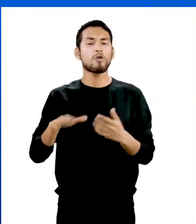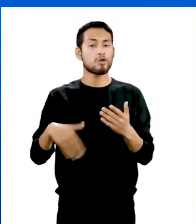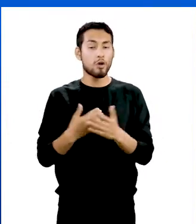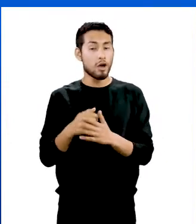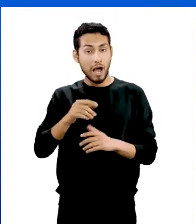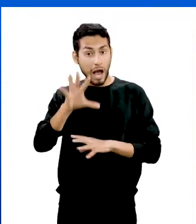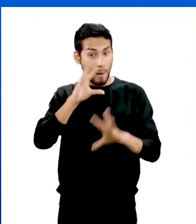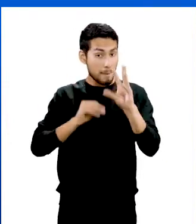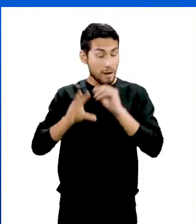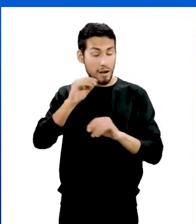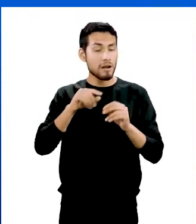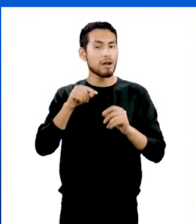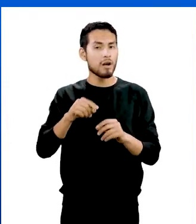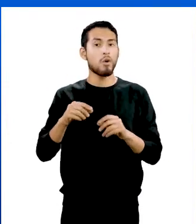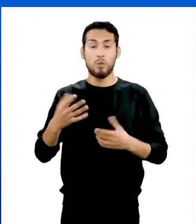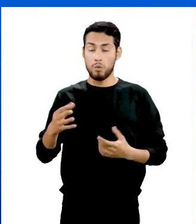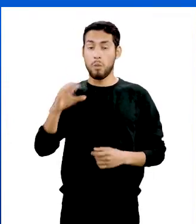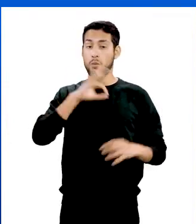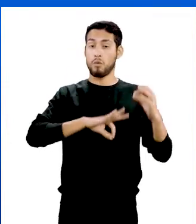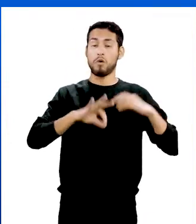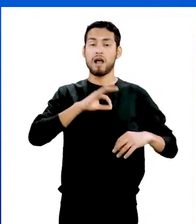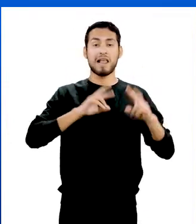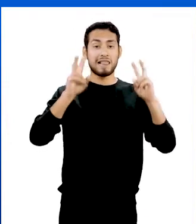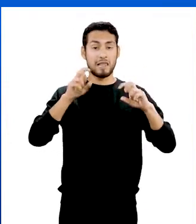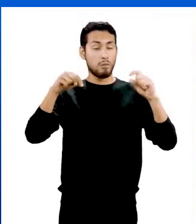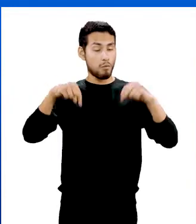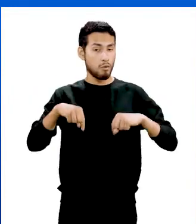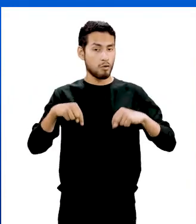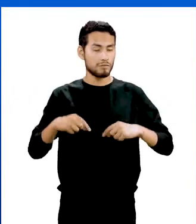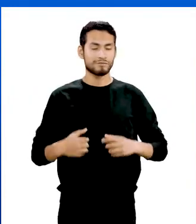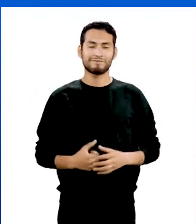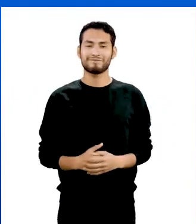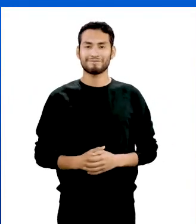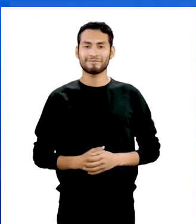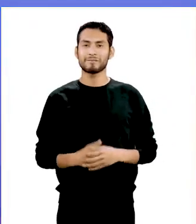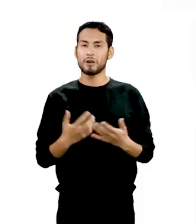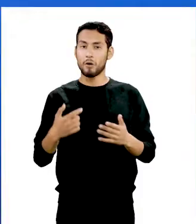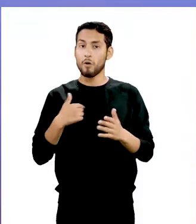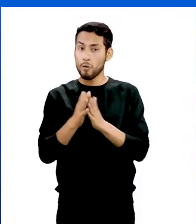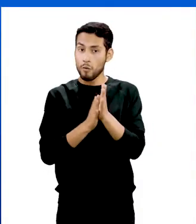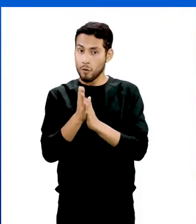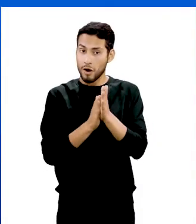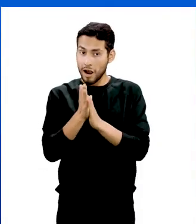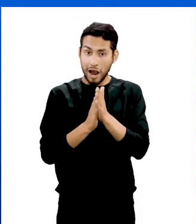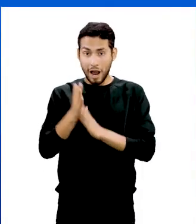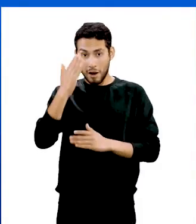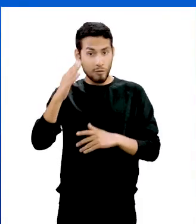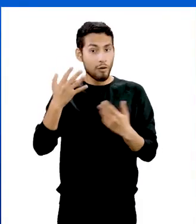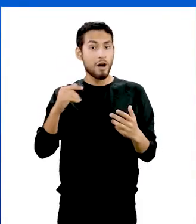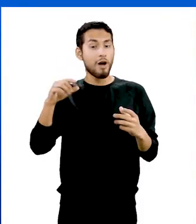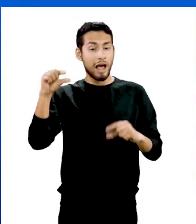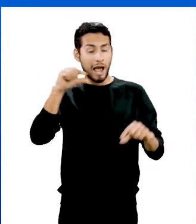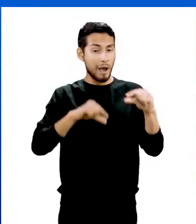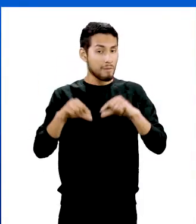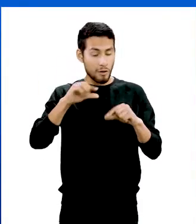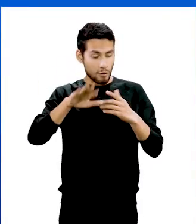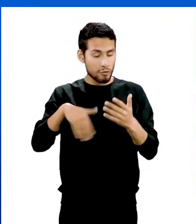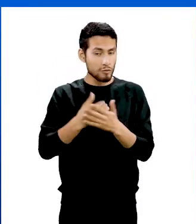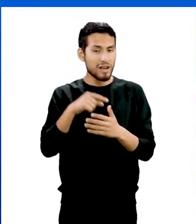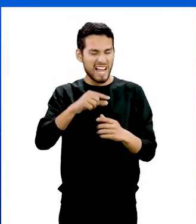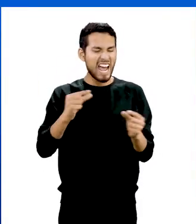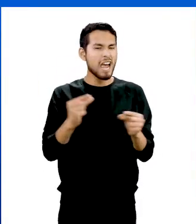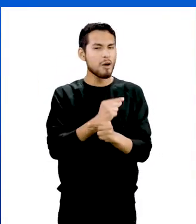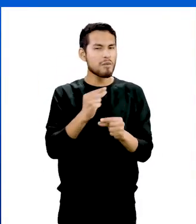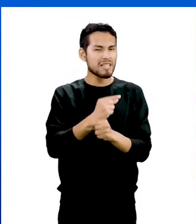pues los conocimientos que acabamos de repasar serán de muchísima utilidad para el tema que veremos a continuación. Tengo muchas ganas de saber todo sobre la geometría del